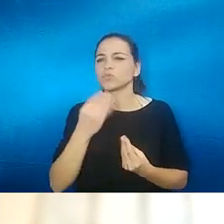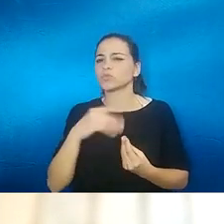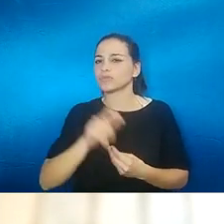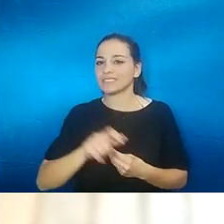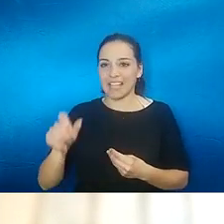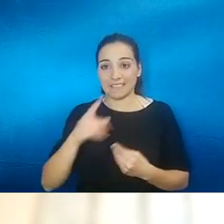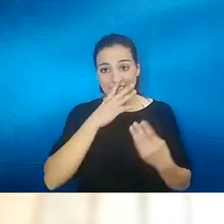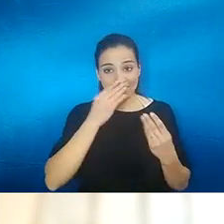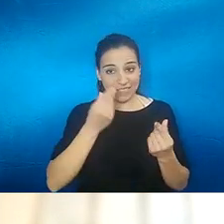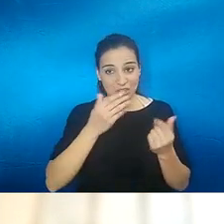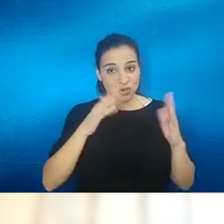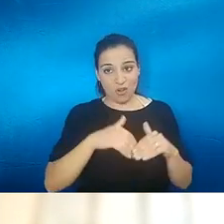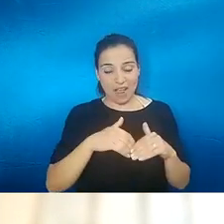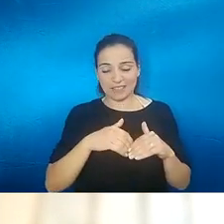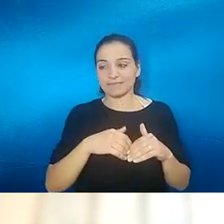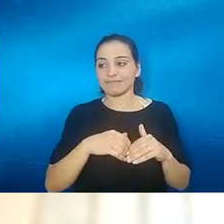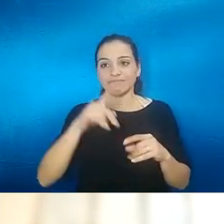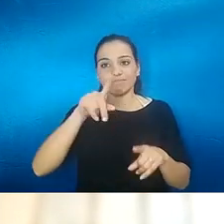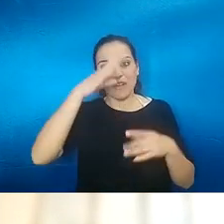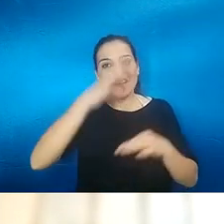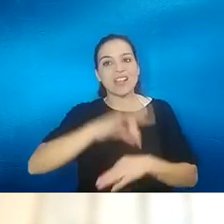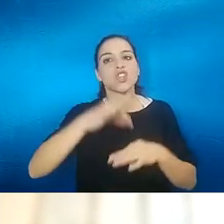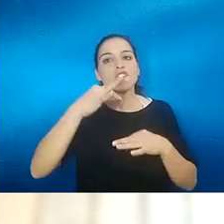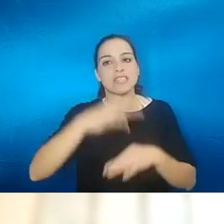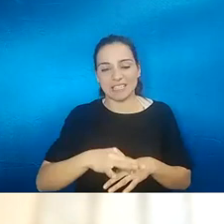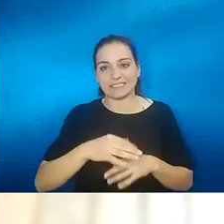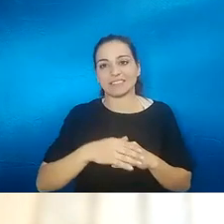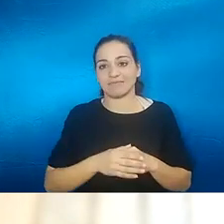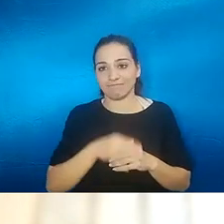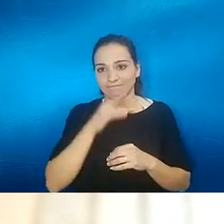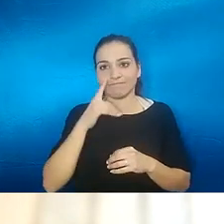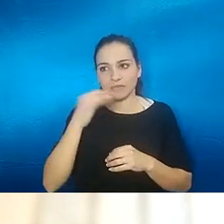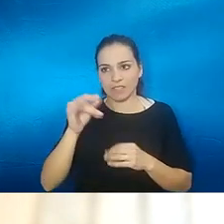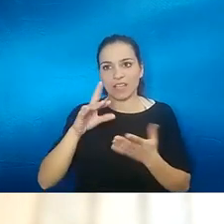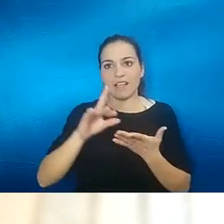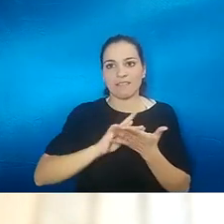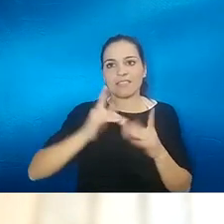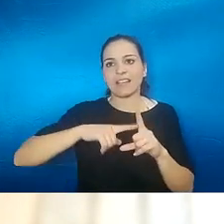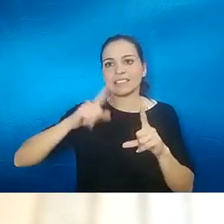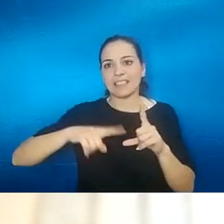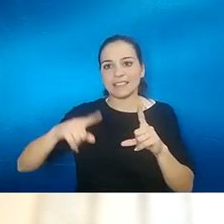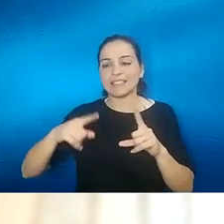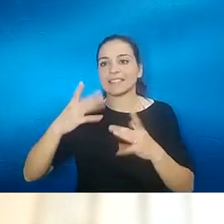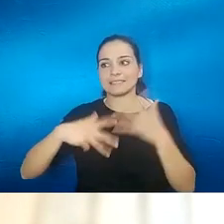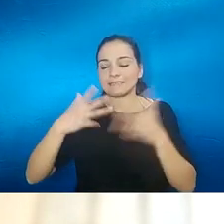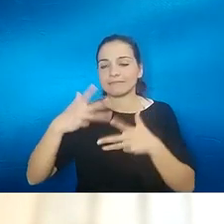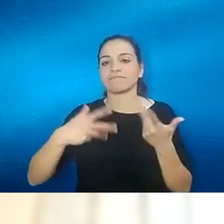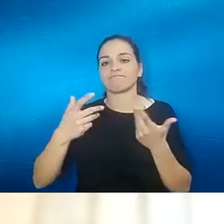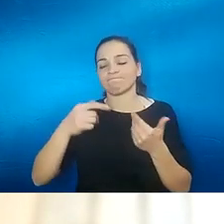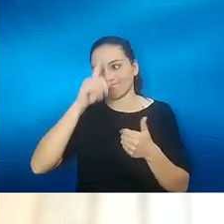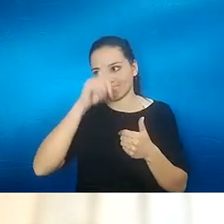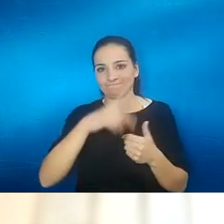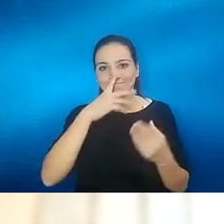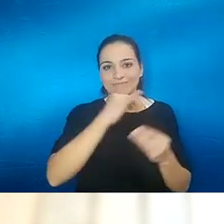huele de la que realmente se sabe sí por supuesto es raro que encuentres a alguien